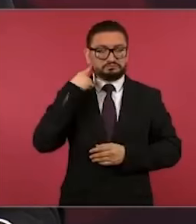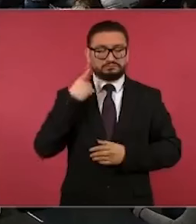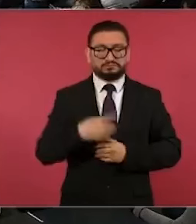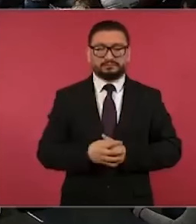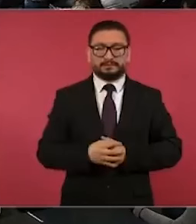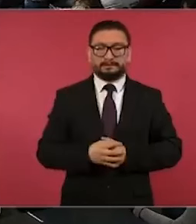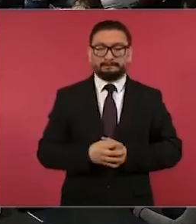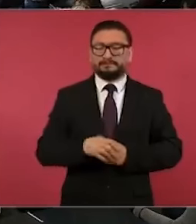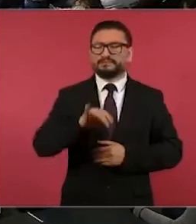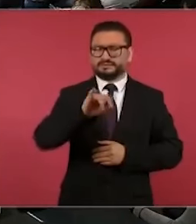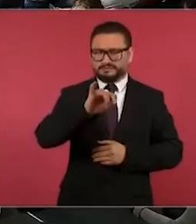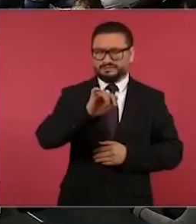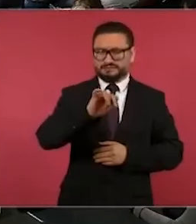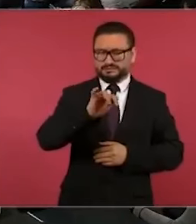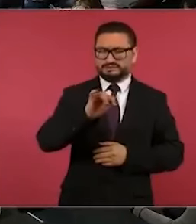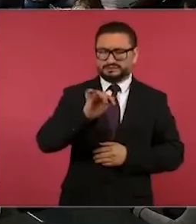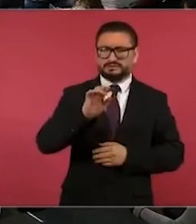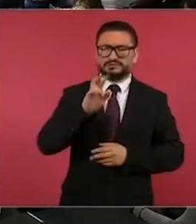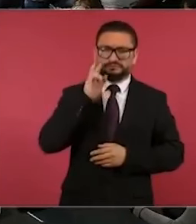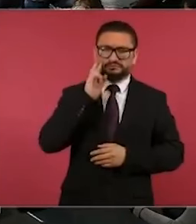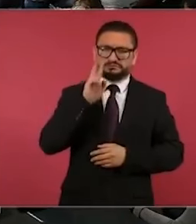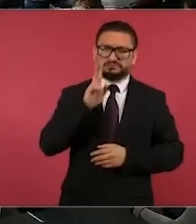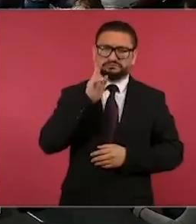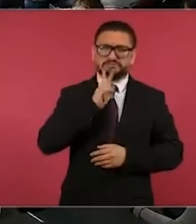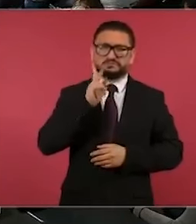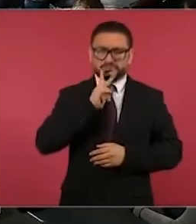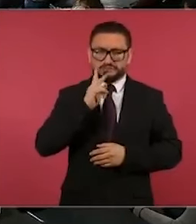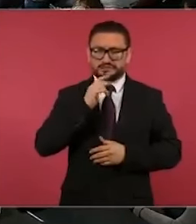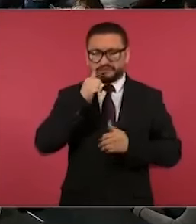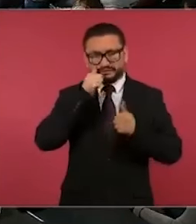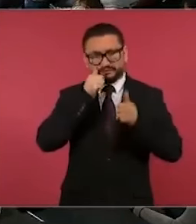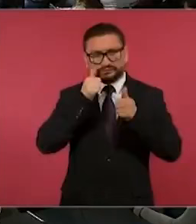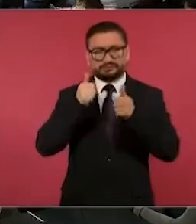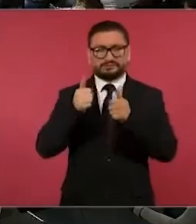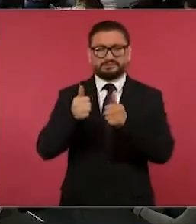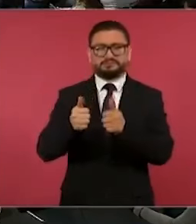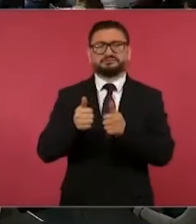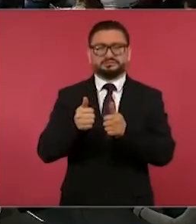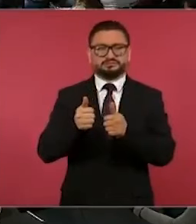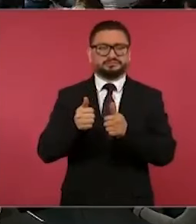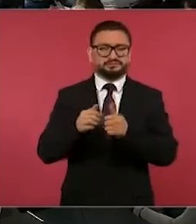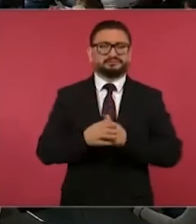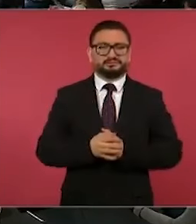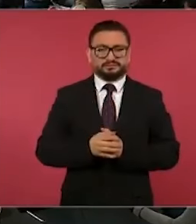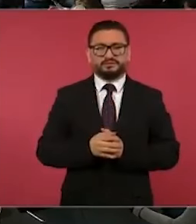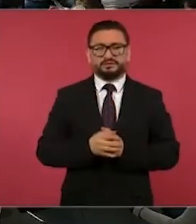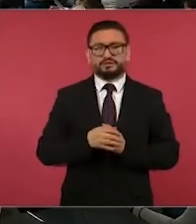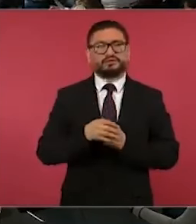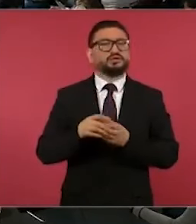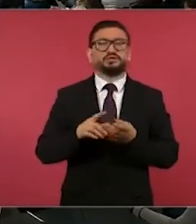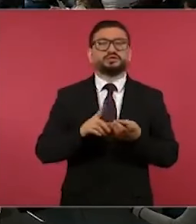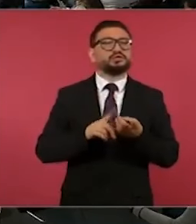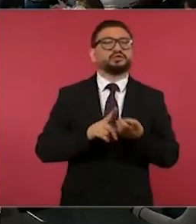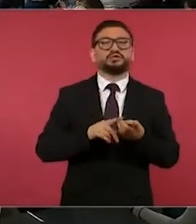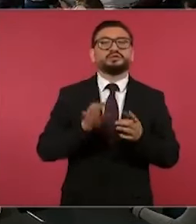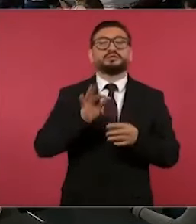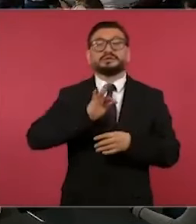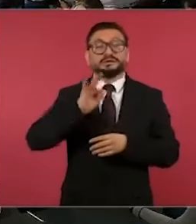Sí, se está viendo atender en donde puedan surgir